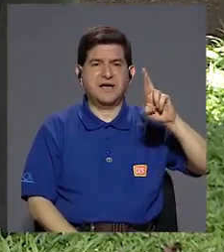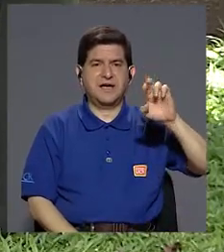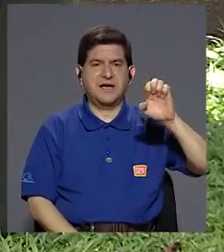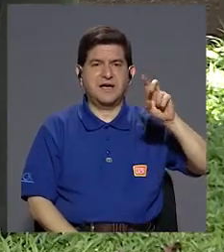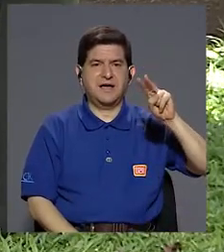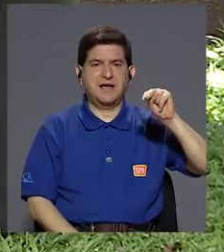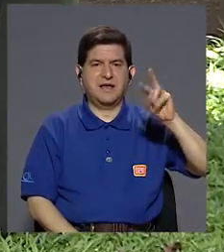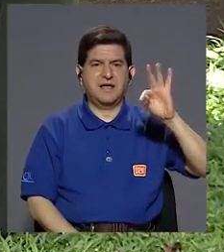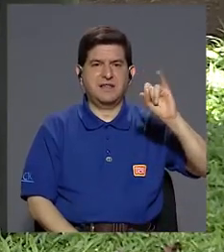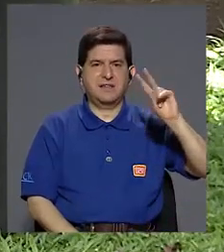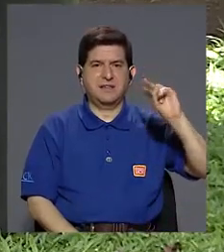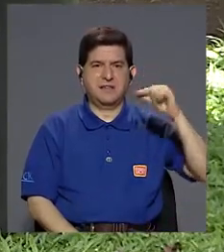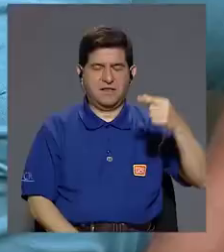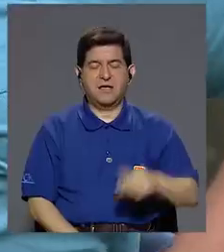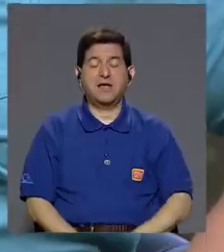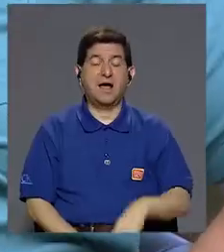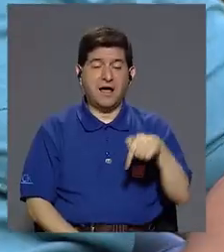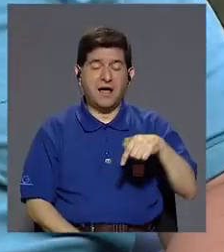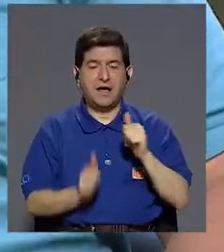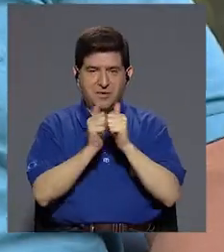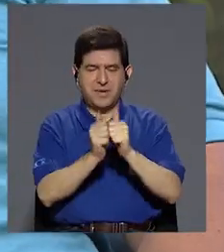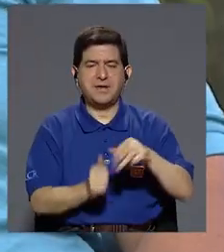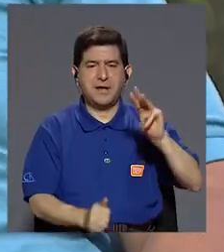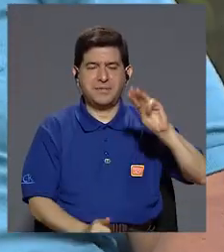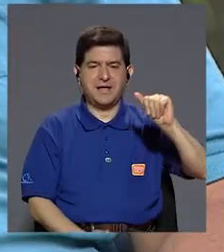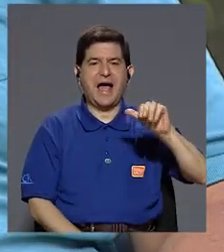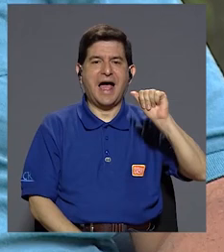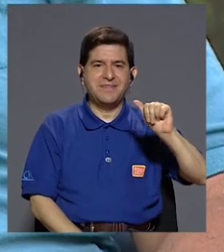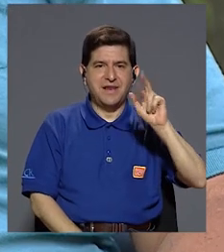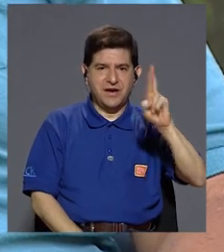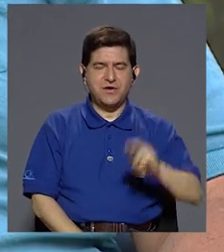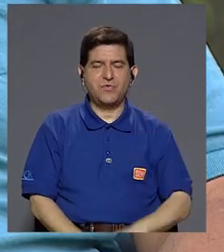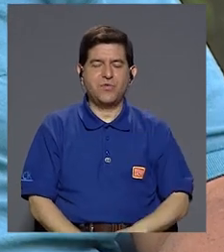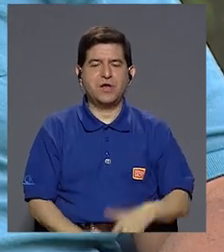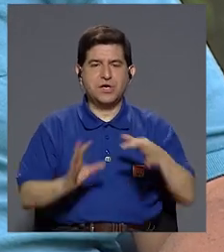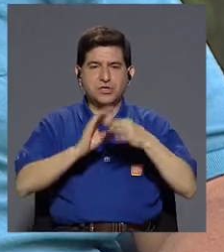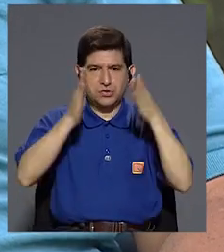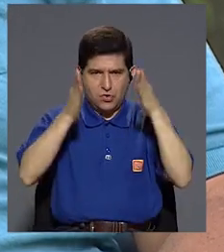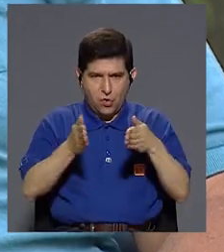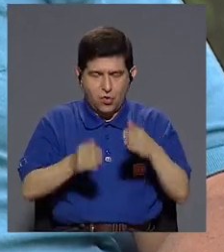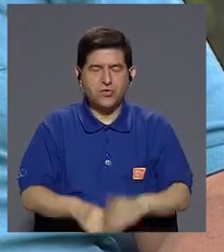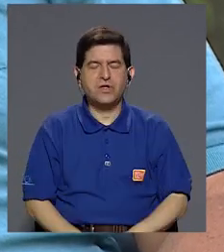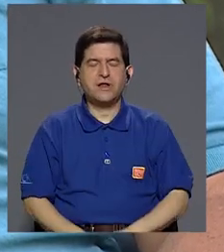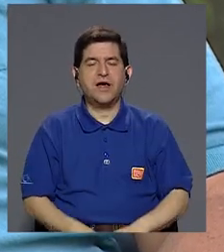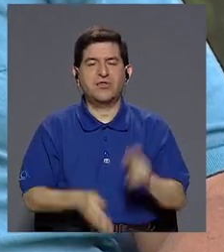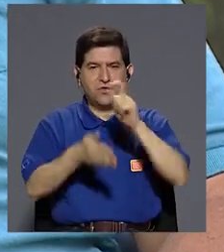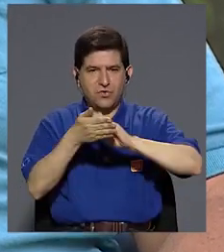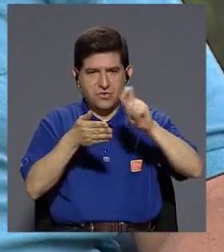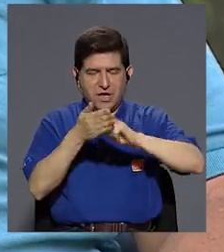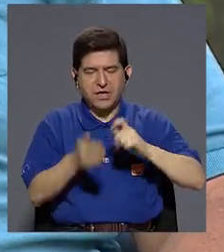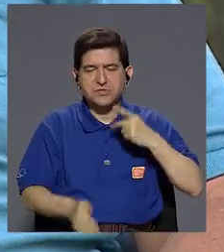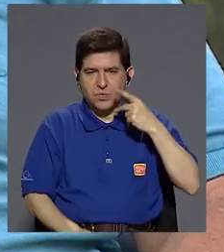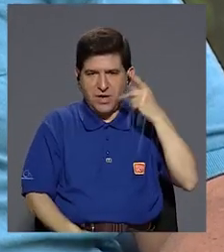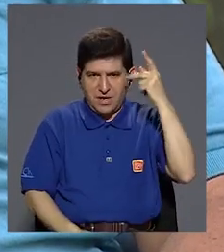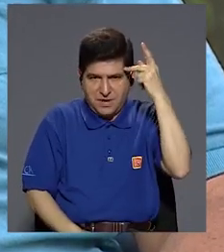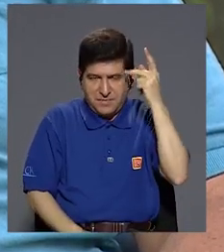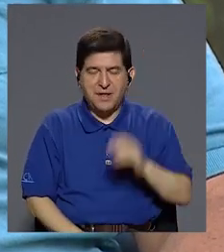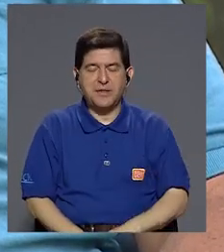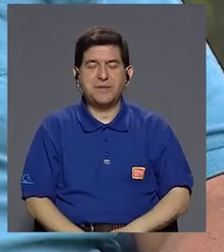ello nos acompaña el máster Andrés Ruiz, psicólogo colaborador del proyecto Escuela para Padres del Instituto de Investigaciones